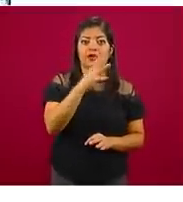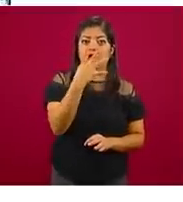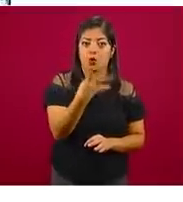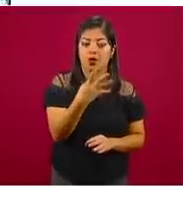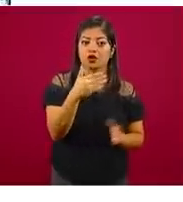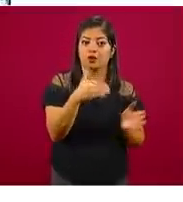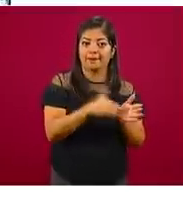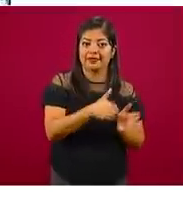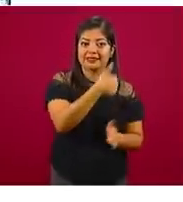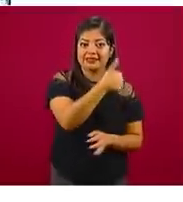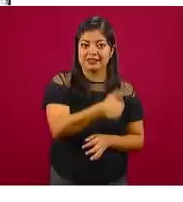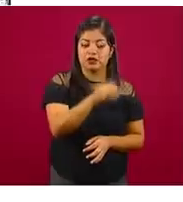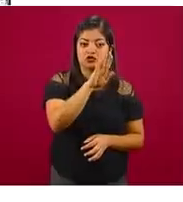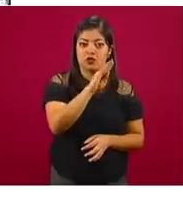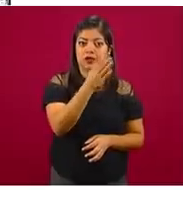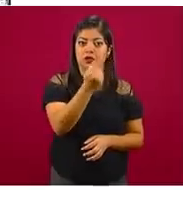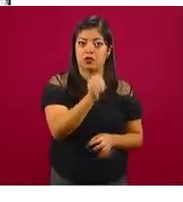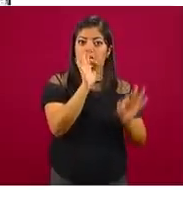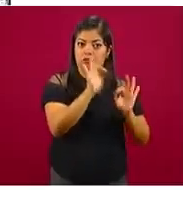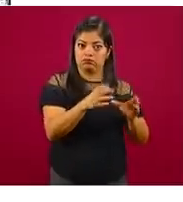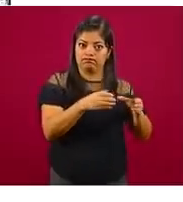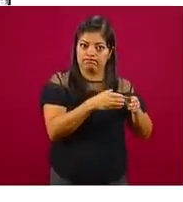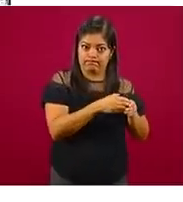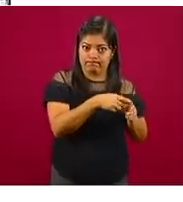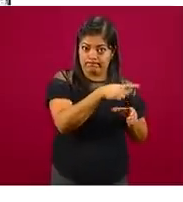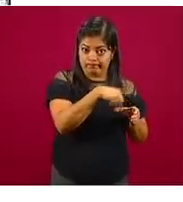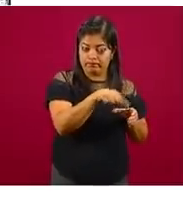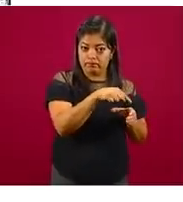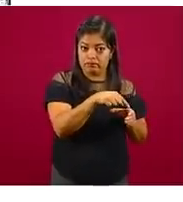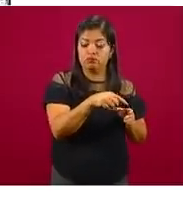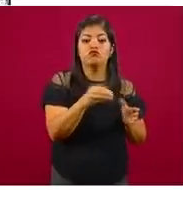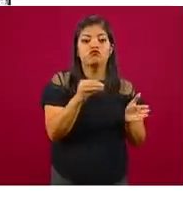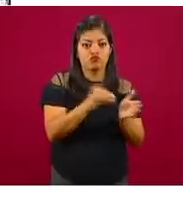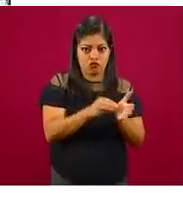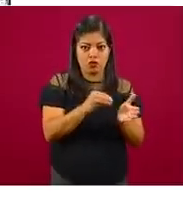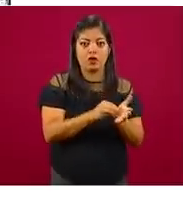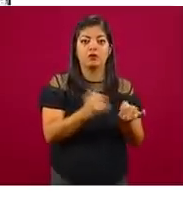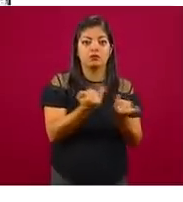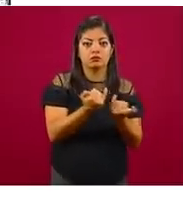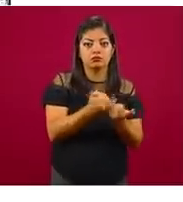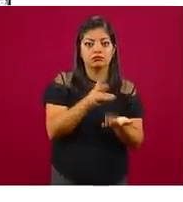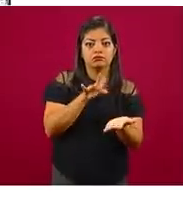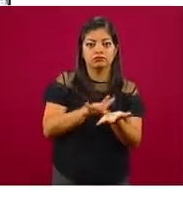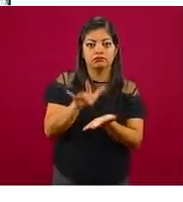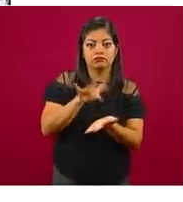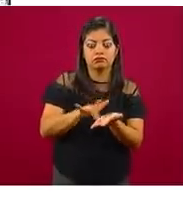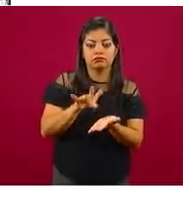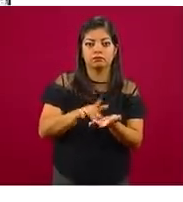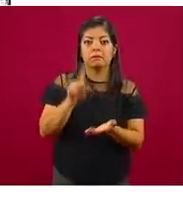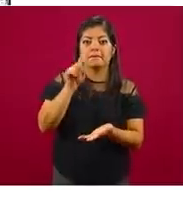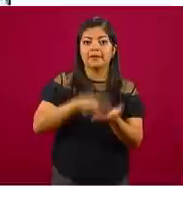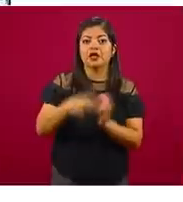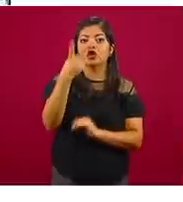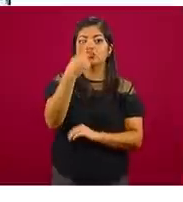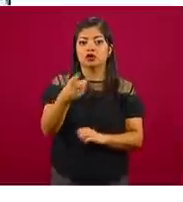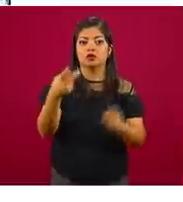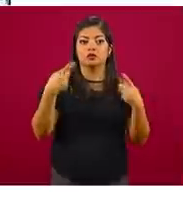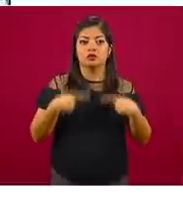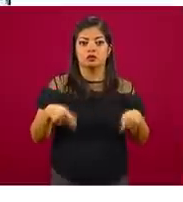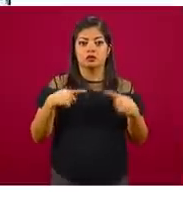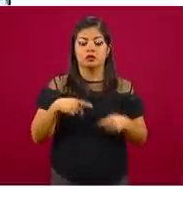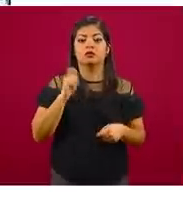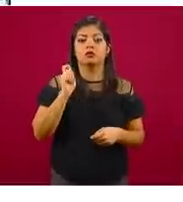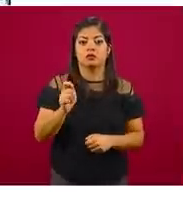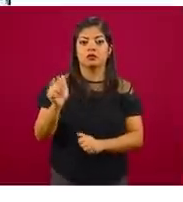699 y todavía mantenemos en apoyo a la Guardia mil 200 elementos de la